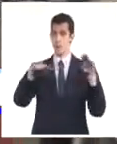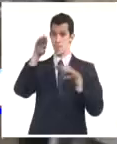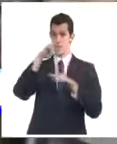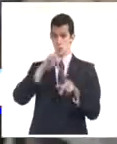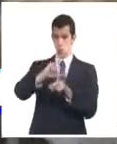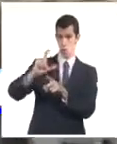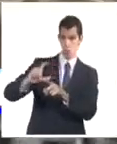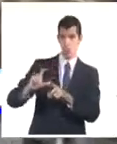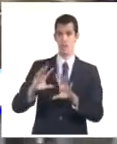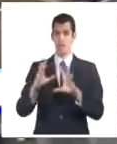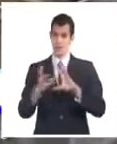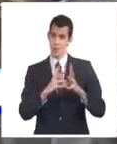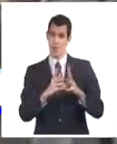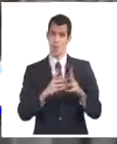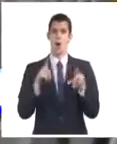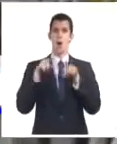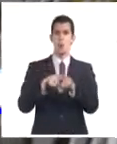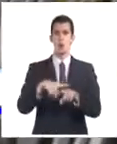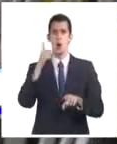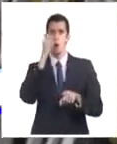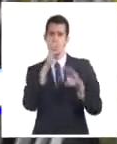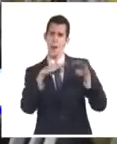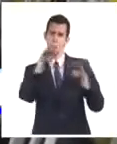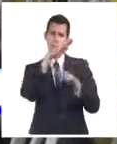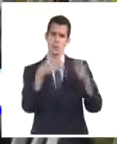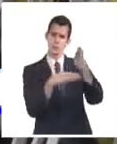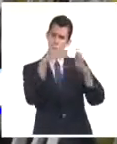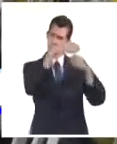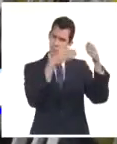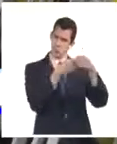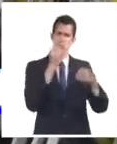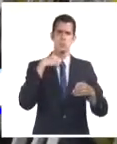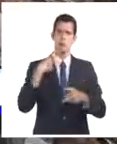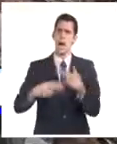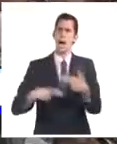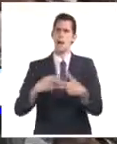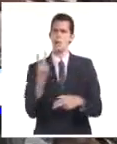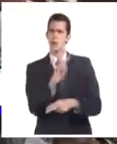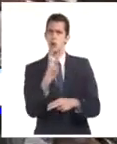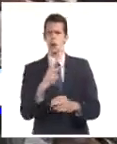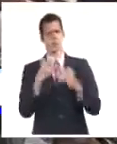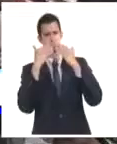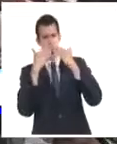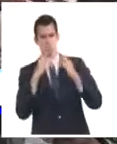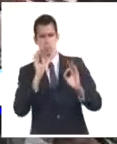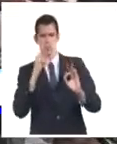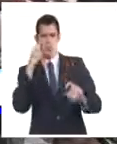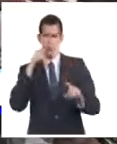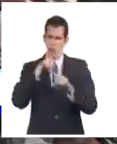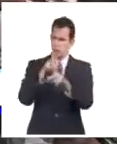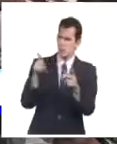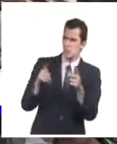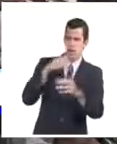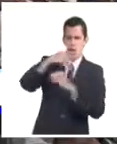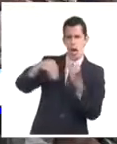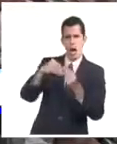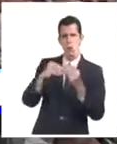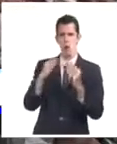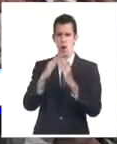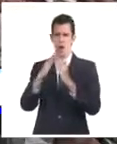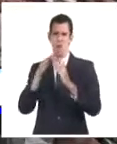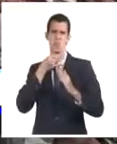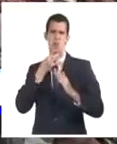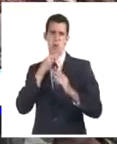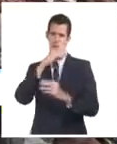objetivo de mostrar los resultados del sector en un contexto en el que se impulsa la transformación de los barrios, el crecimiento del fondo habitacional